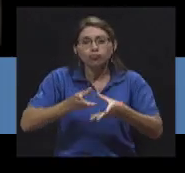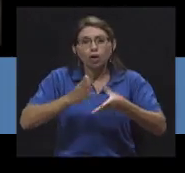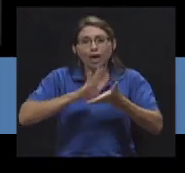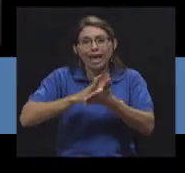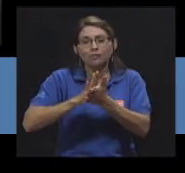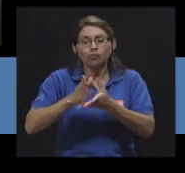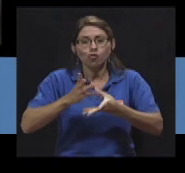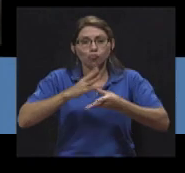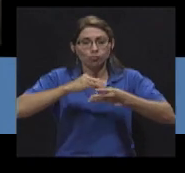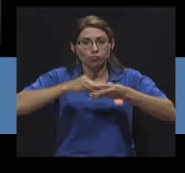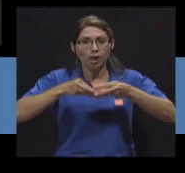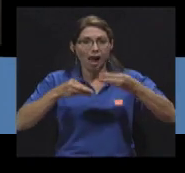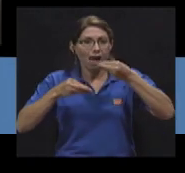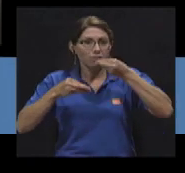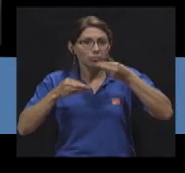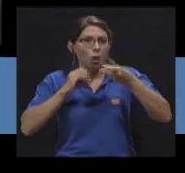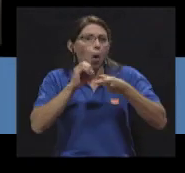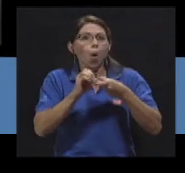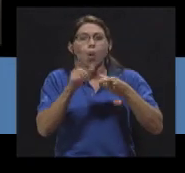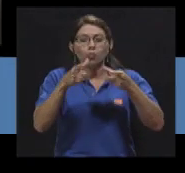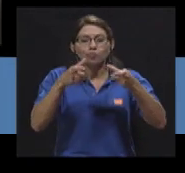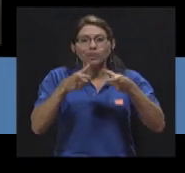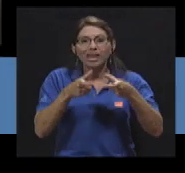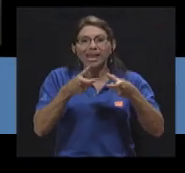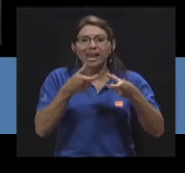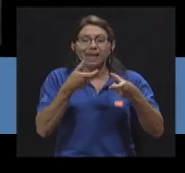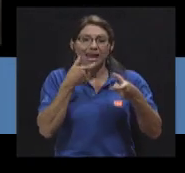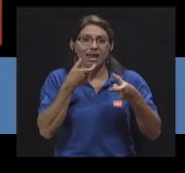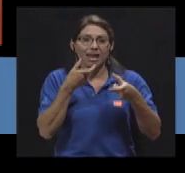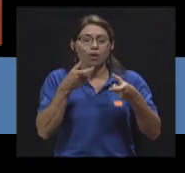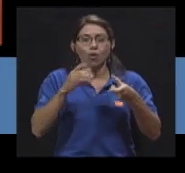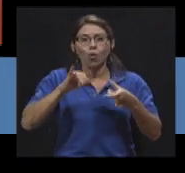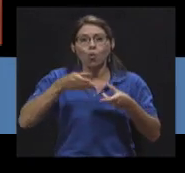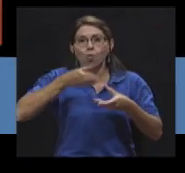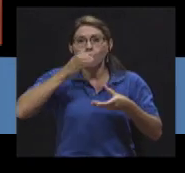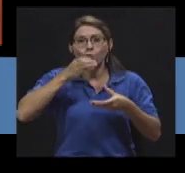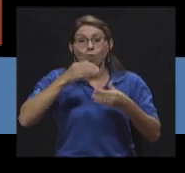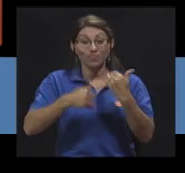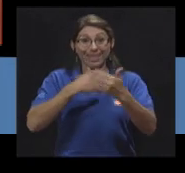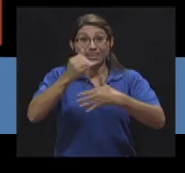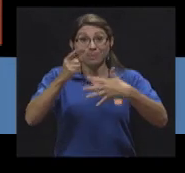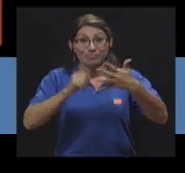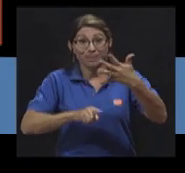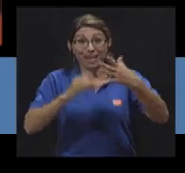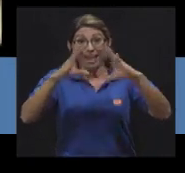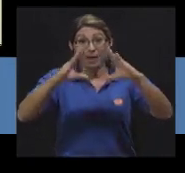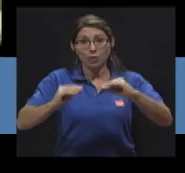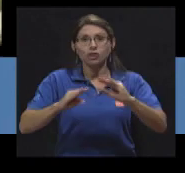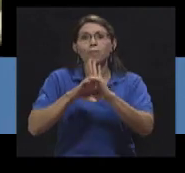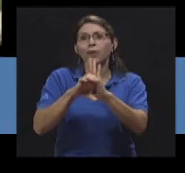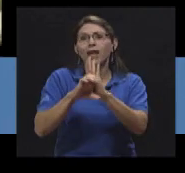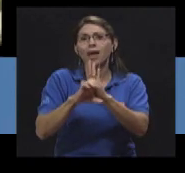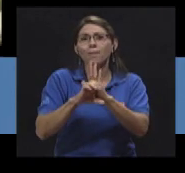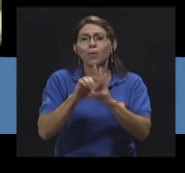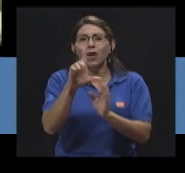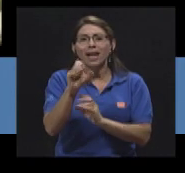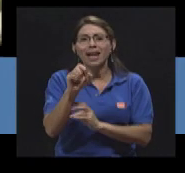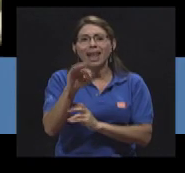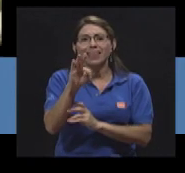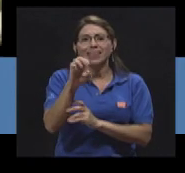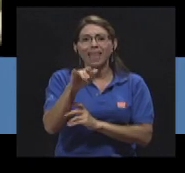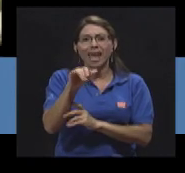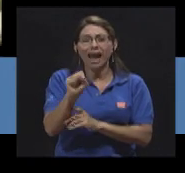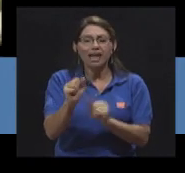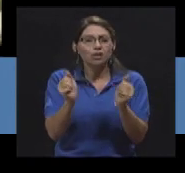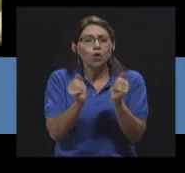un queque con un jugo. Y a la noche también, por ejemplo, yo me puedo preparar unas ricas lentejas con tomate,